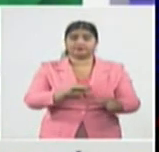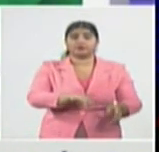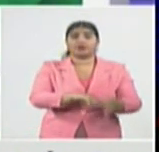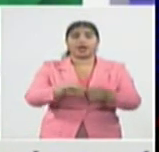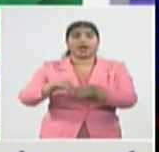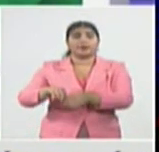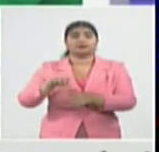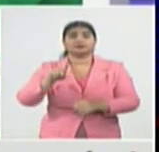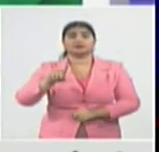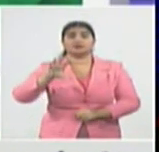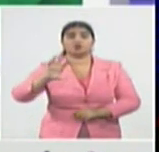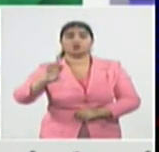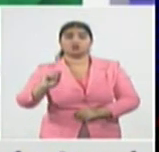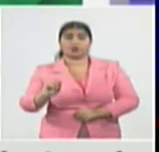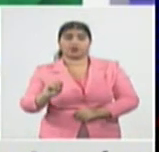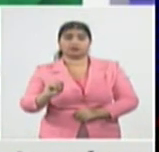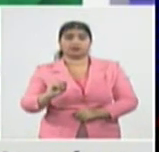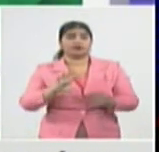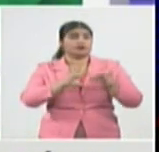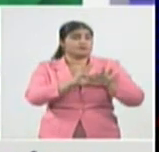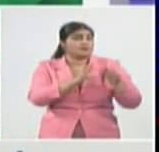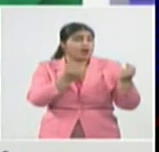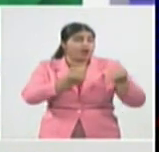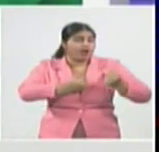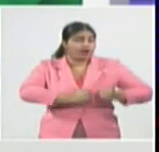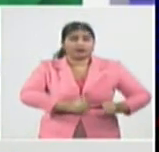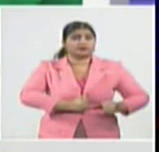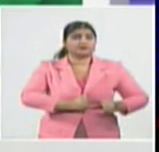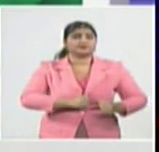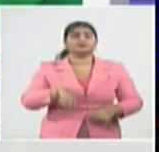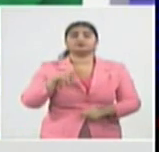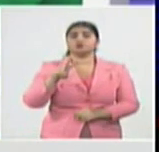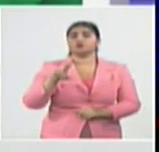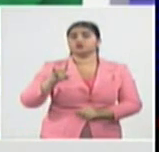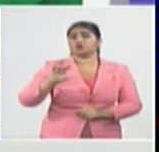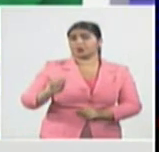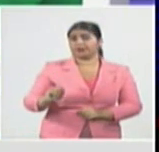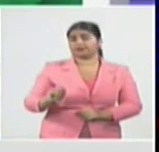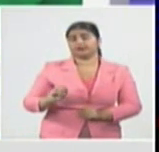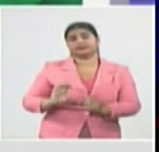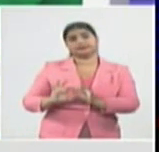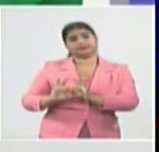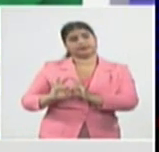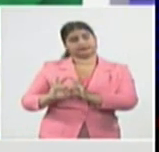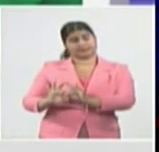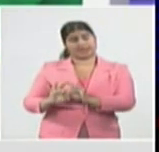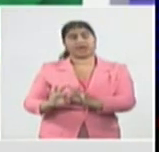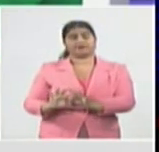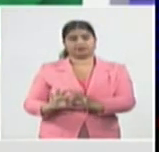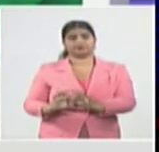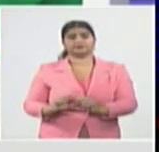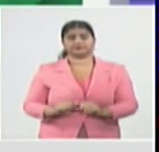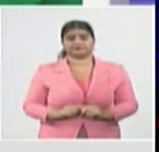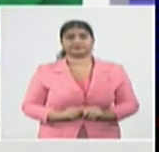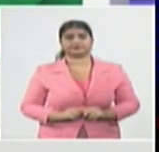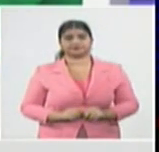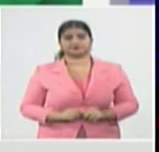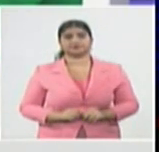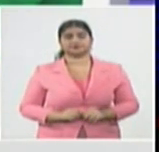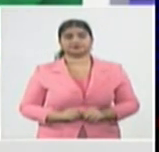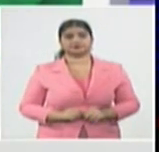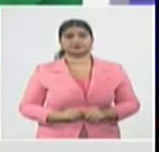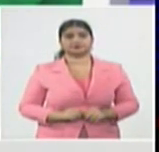y 290 son graves. Y finalmente, ya para resumir lo que significó o ha